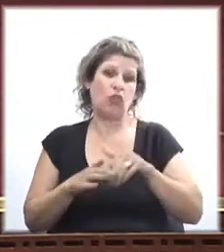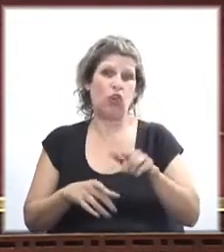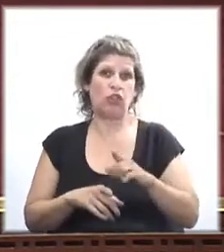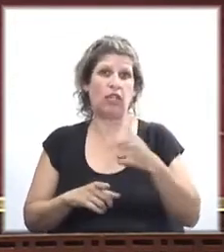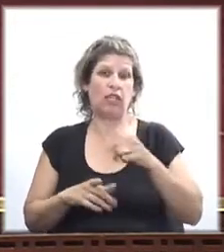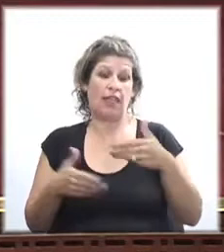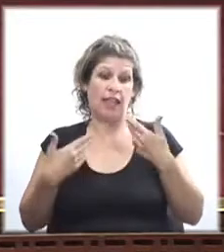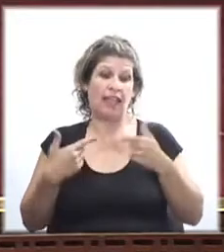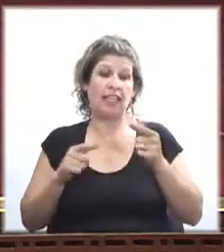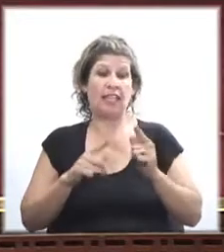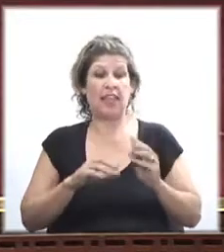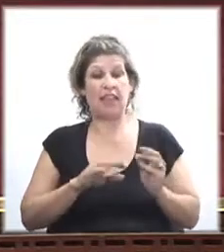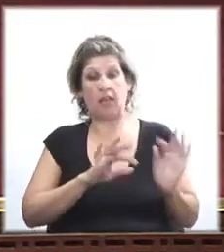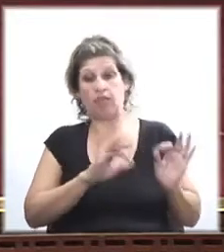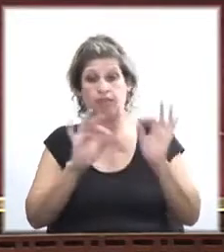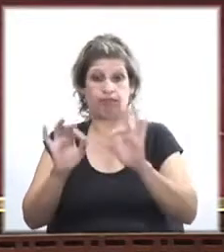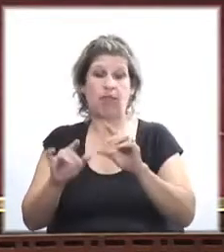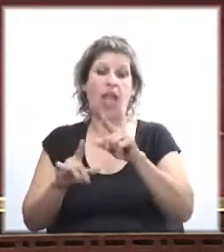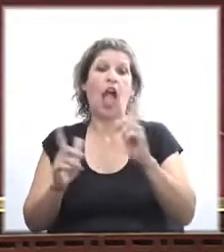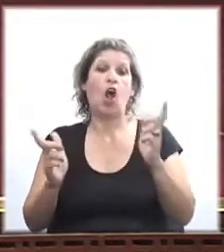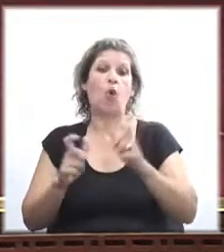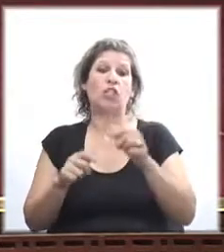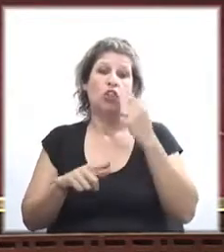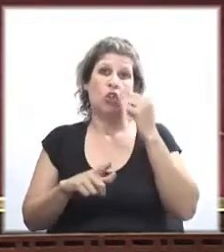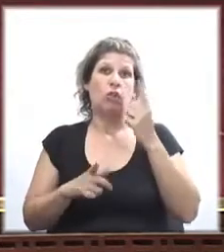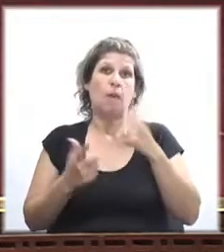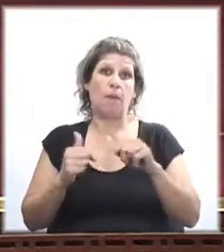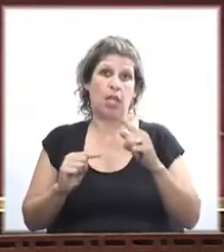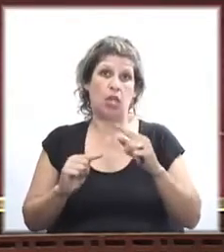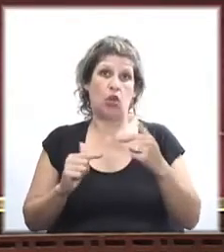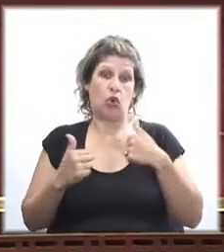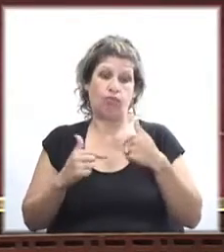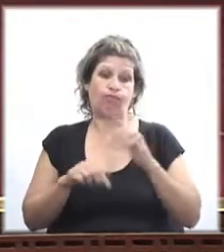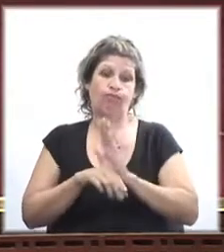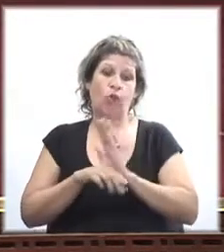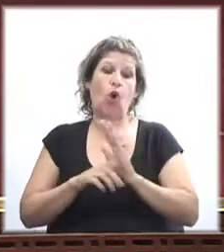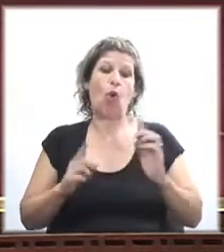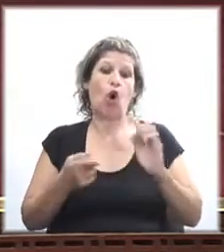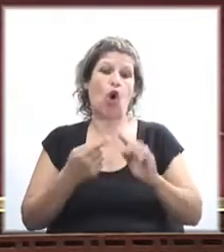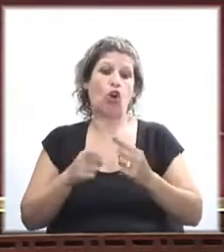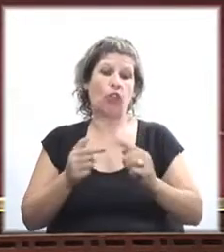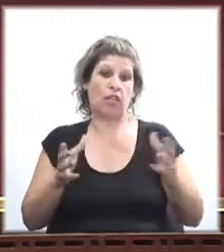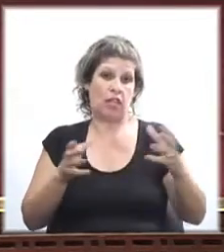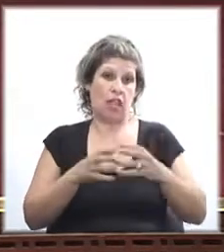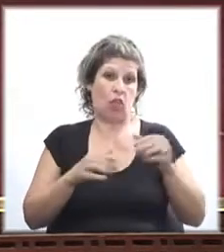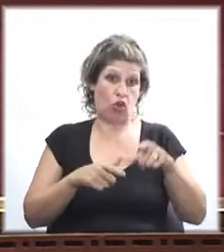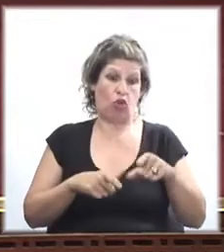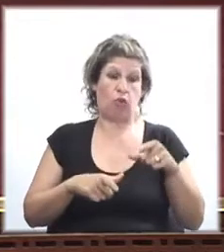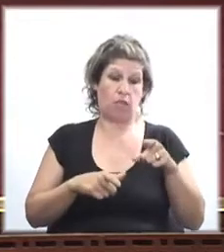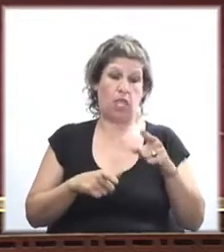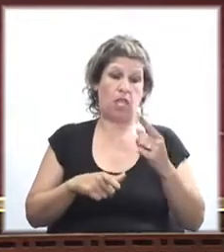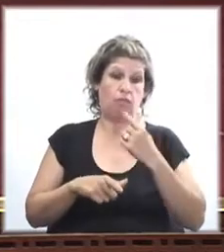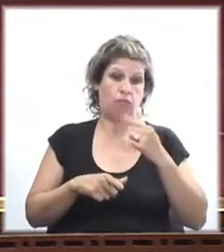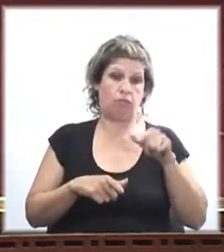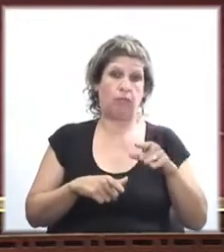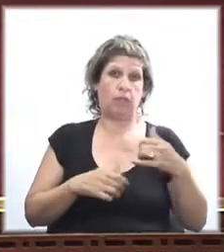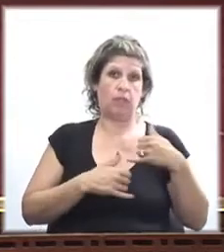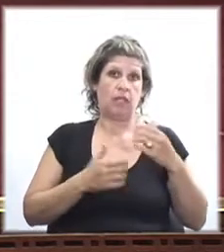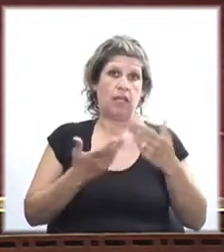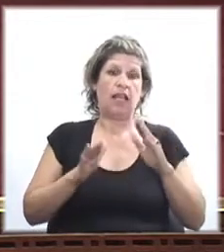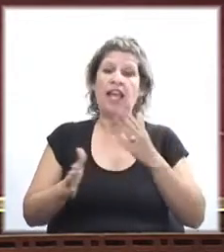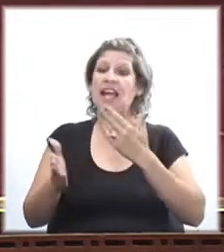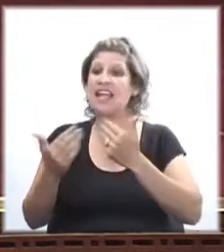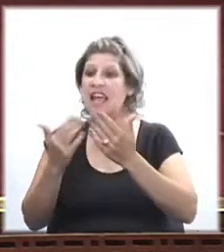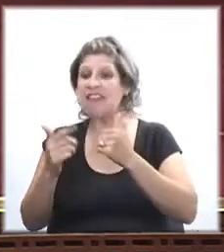alegría de que vaya a comisión, pero como coordinador de mi bancada y estando en diálogo y en negociaciones con el resto de las